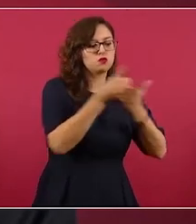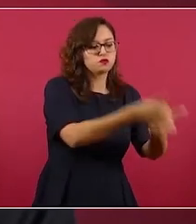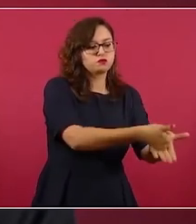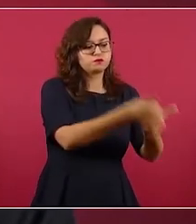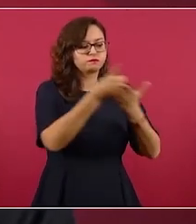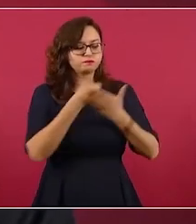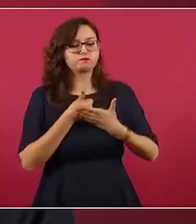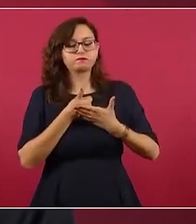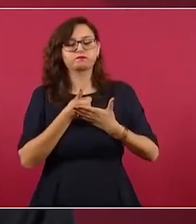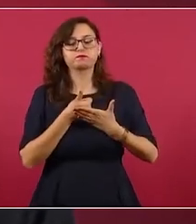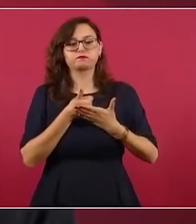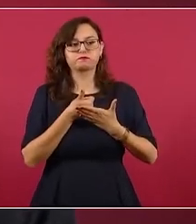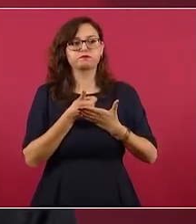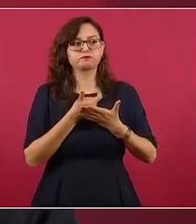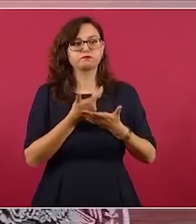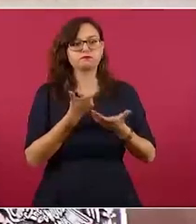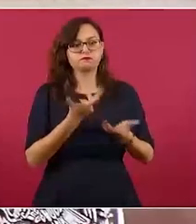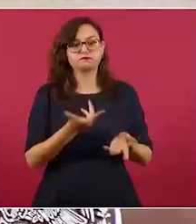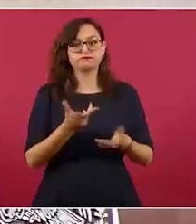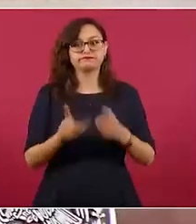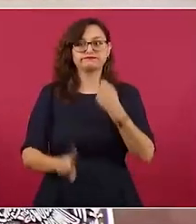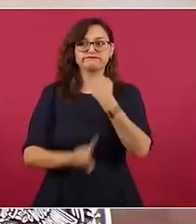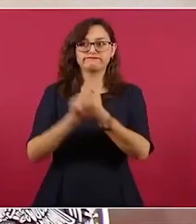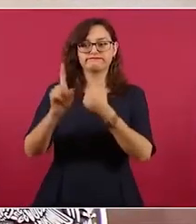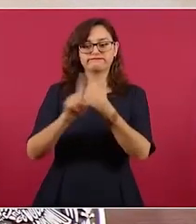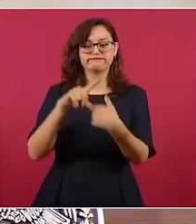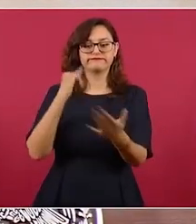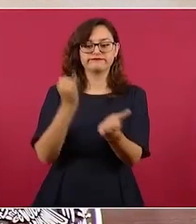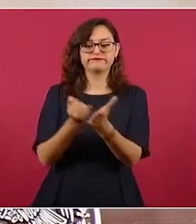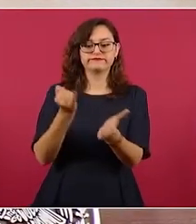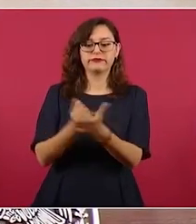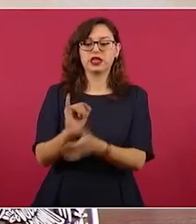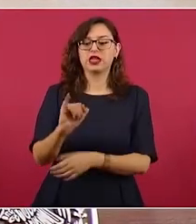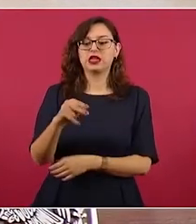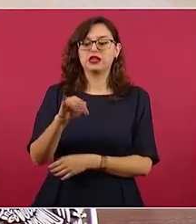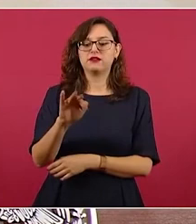el problema de la inflación